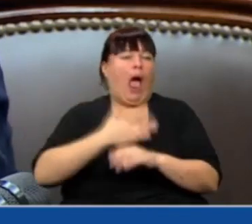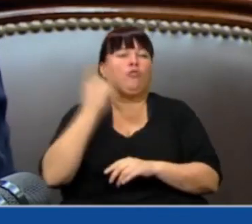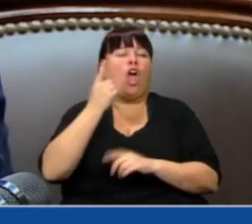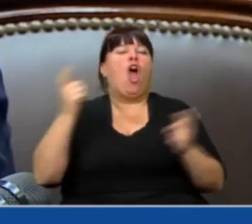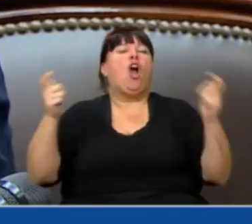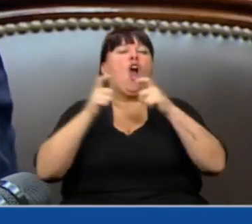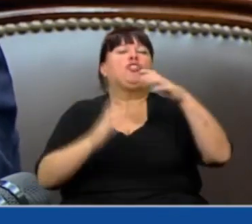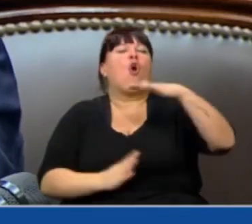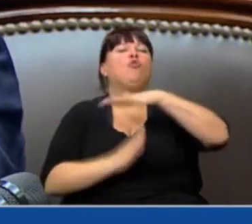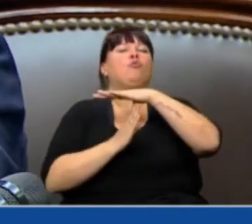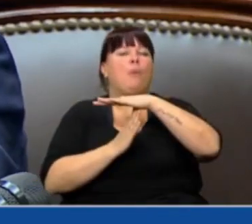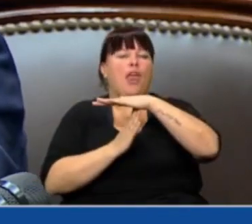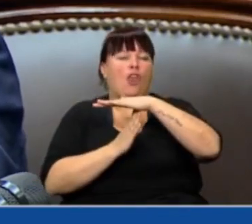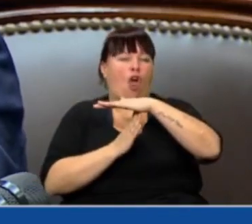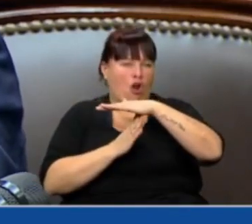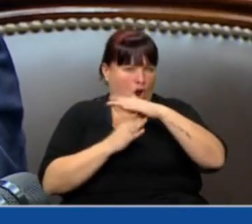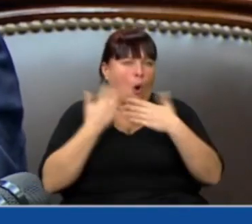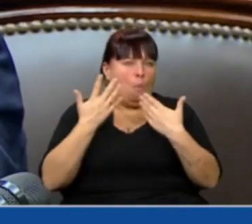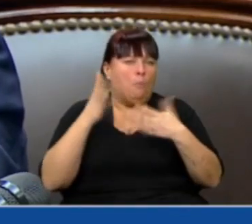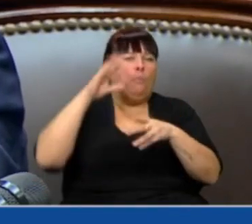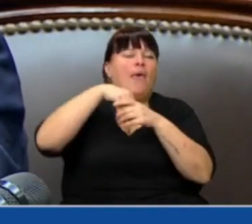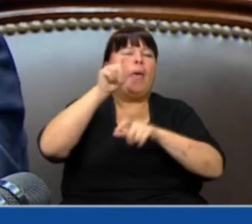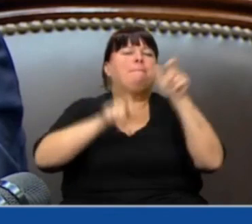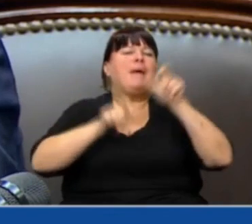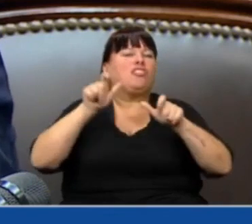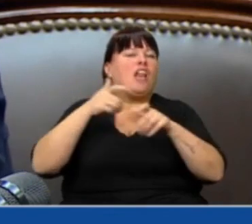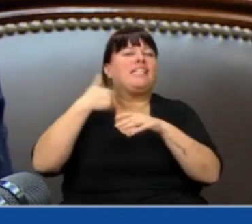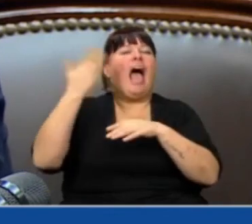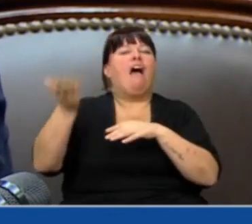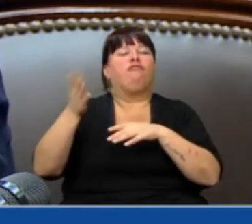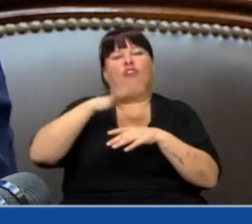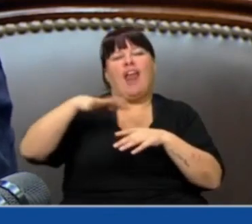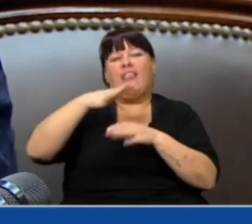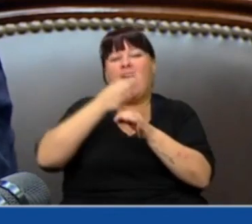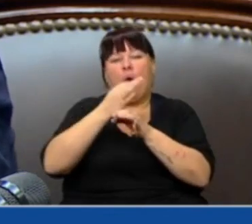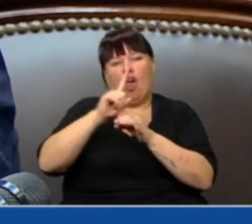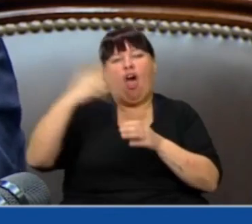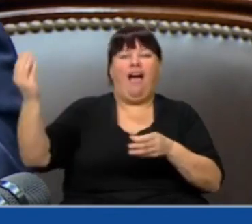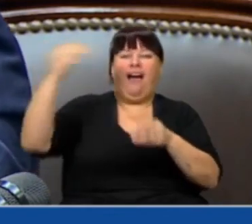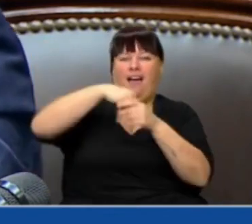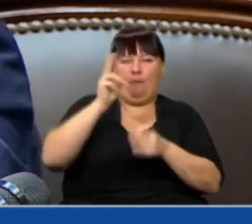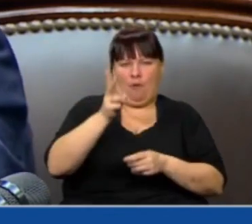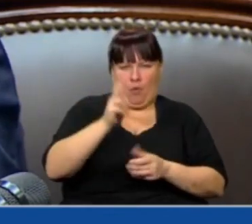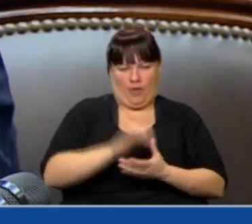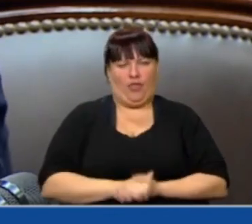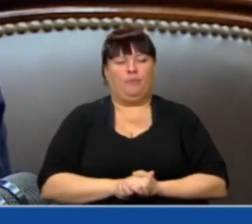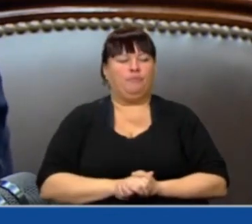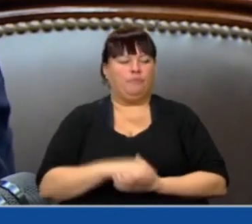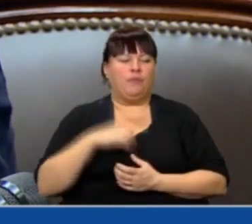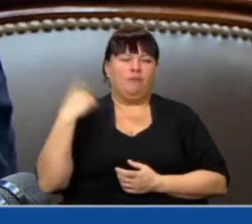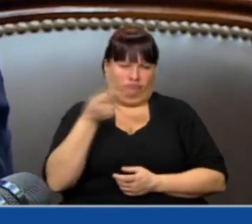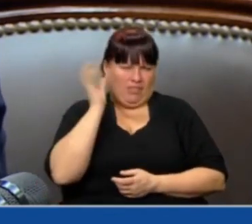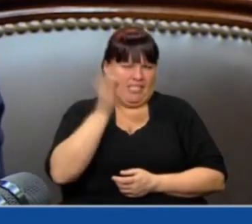el Consejo Superior que puedan formar parte personas ajenas a la comunidad educativa. Se sabe con